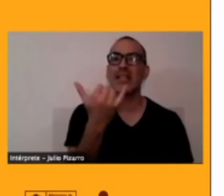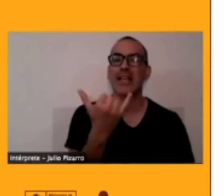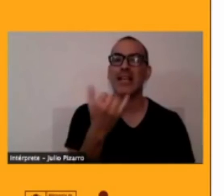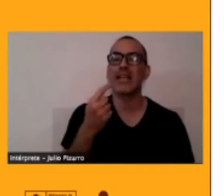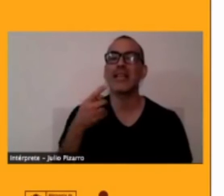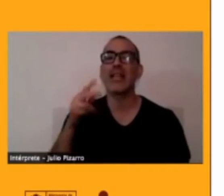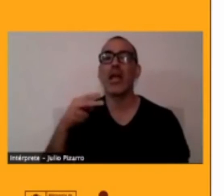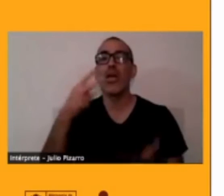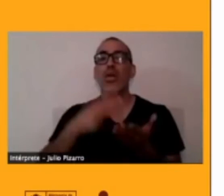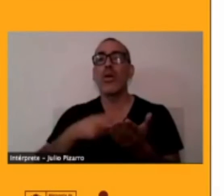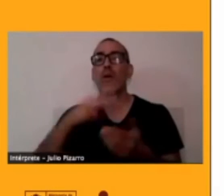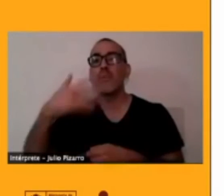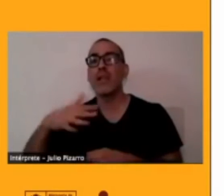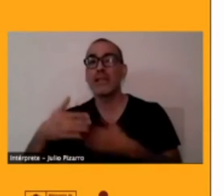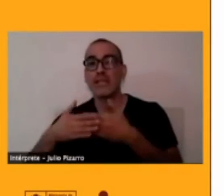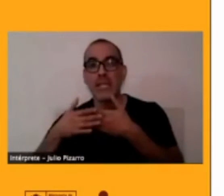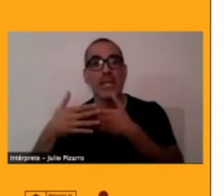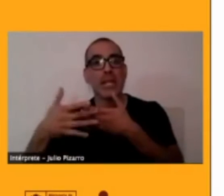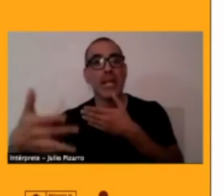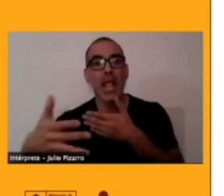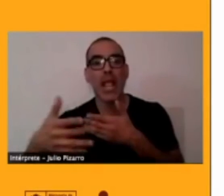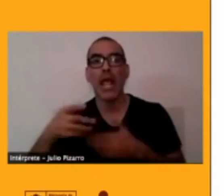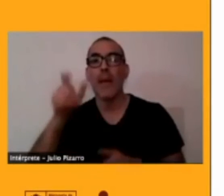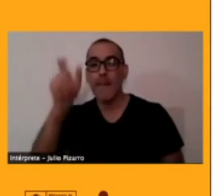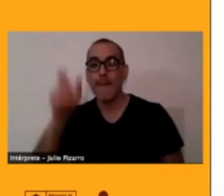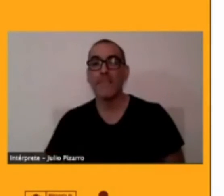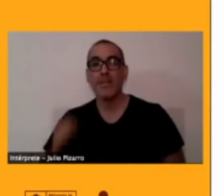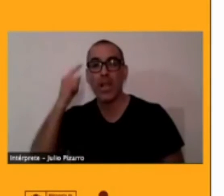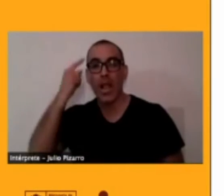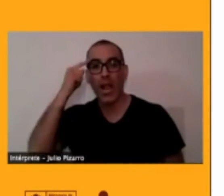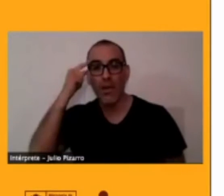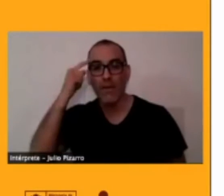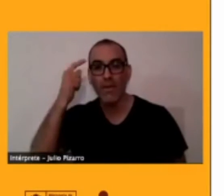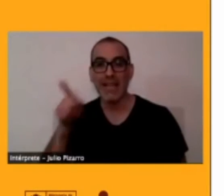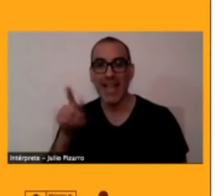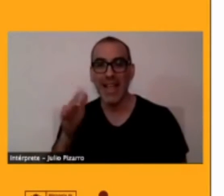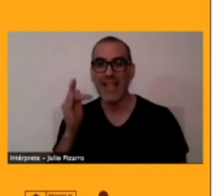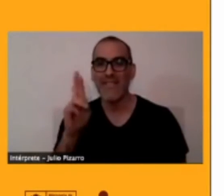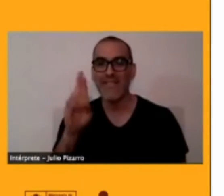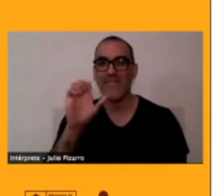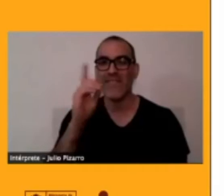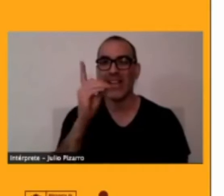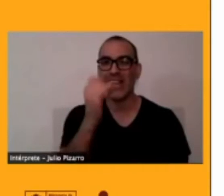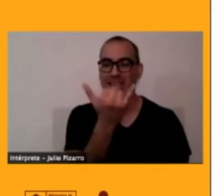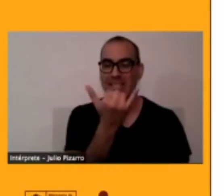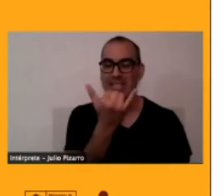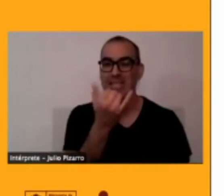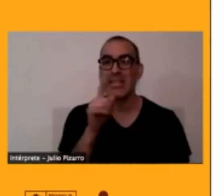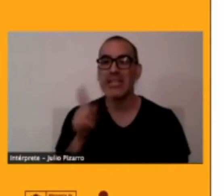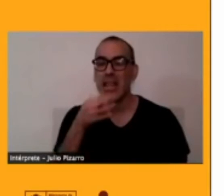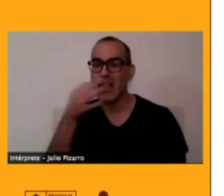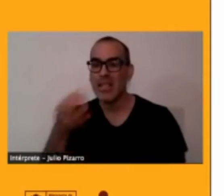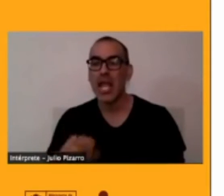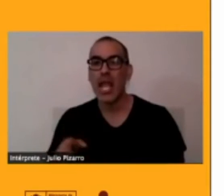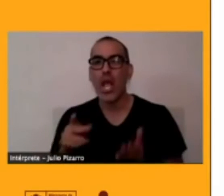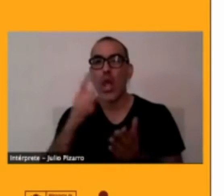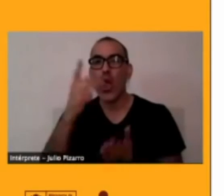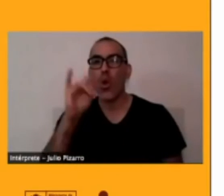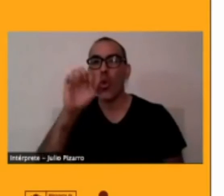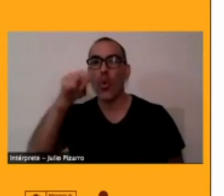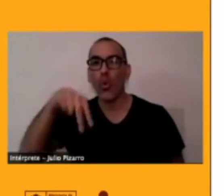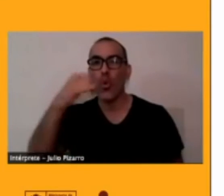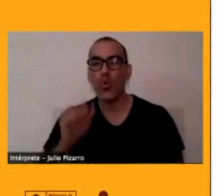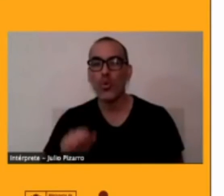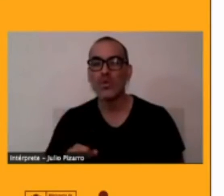autor boliviano, Freddy Tarkaya, publicó un libro, Cunsa, la lengua chicha, del